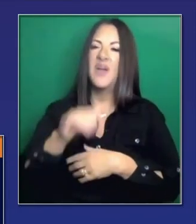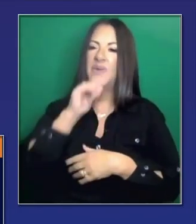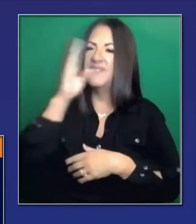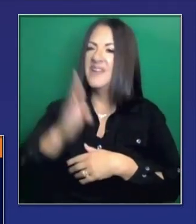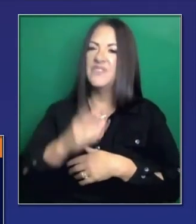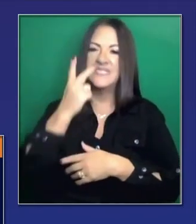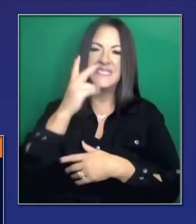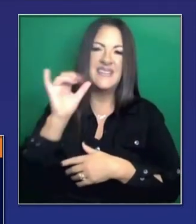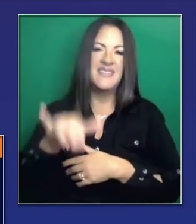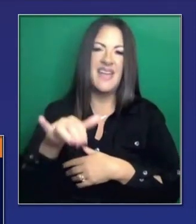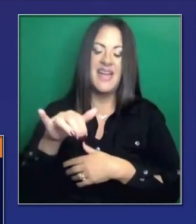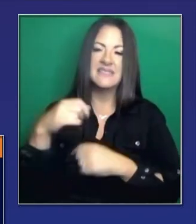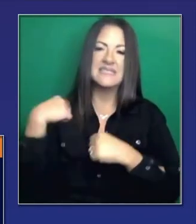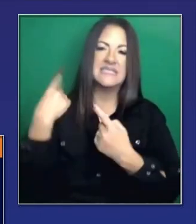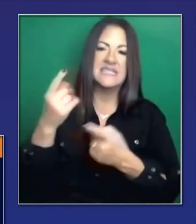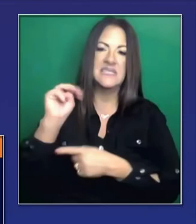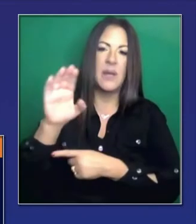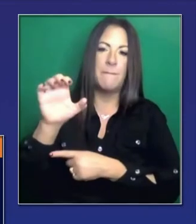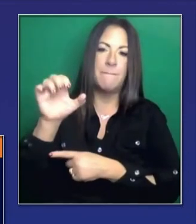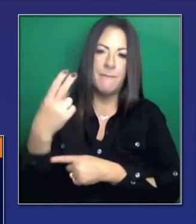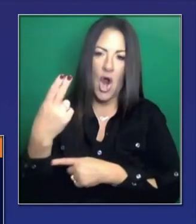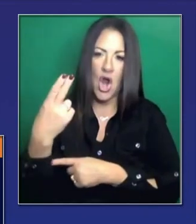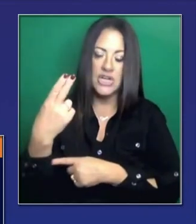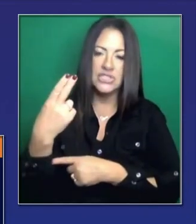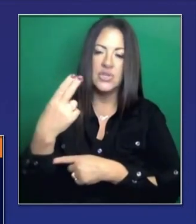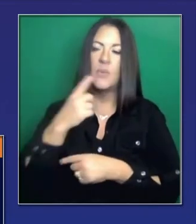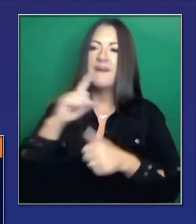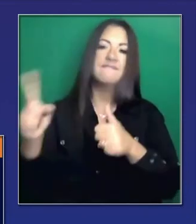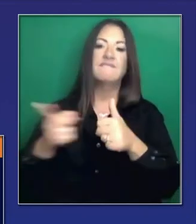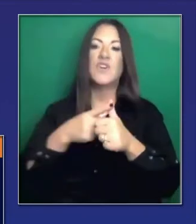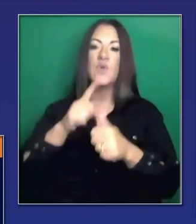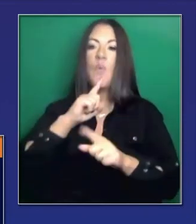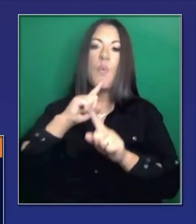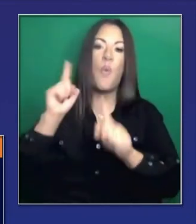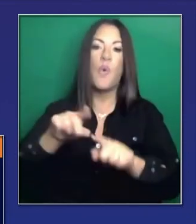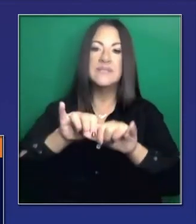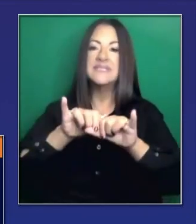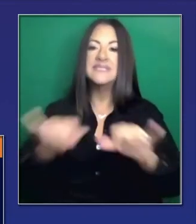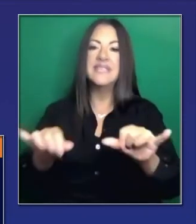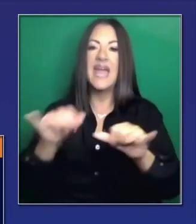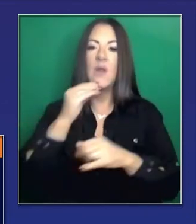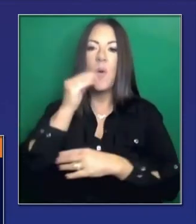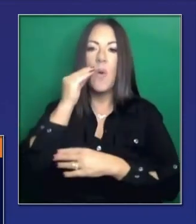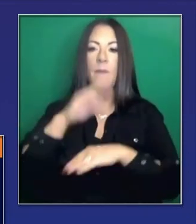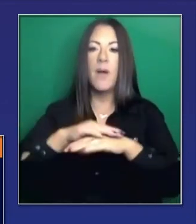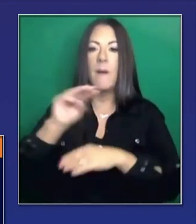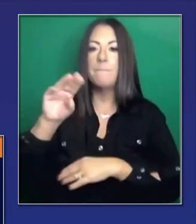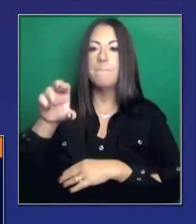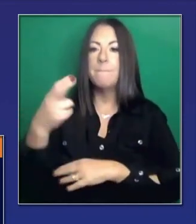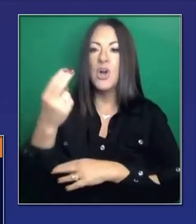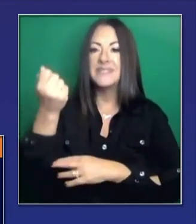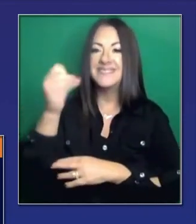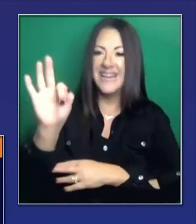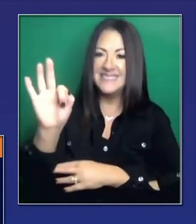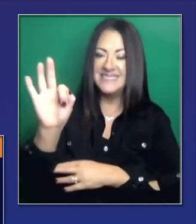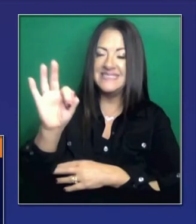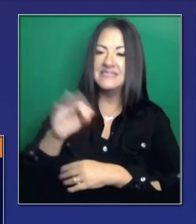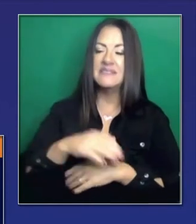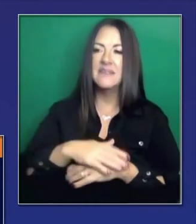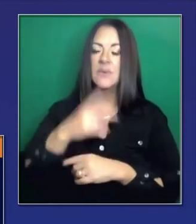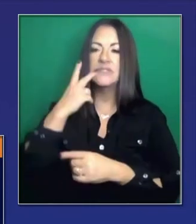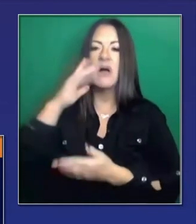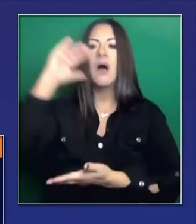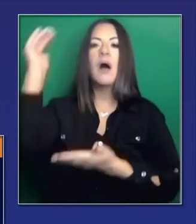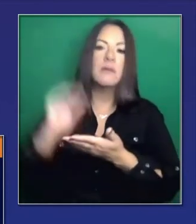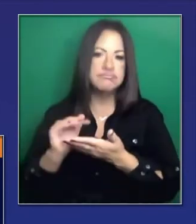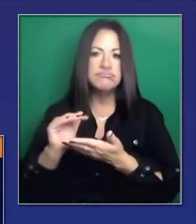visto desde finales de marzo, cuando hicimos, impusimos la primera orden de quedarse en casa el 19 de marzo.